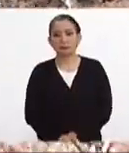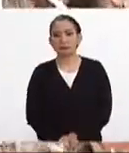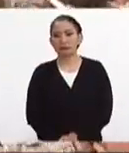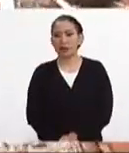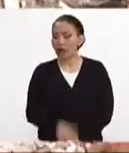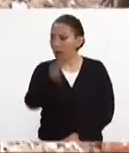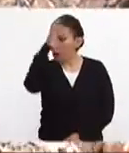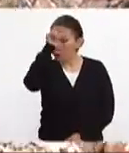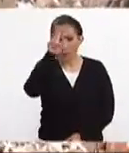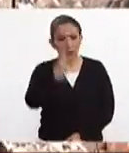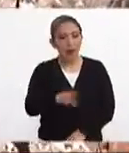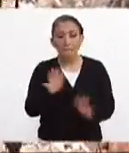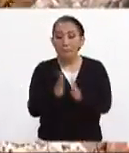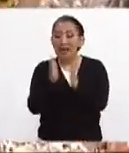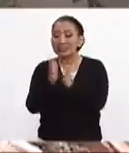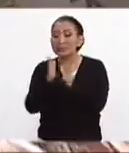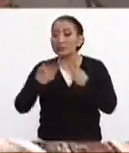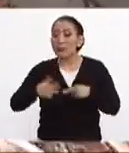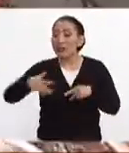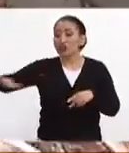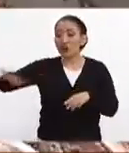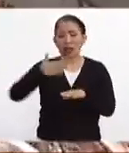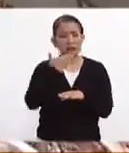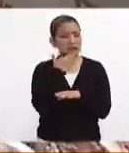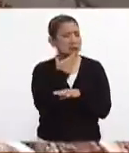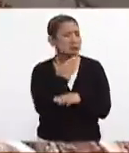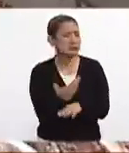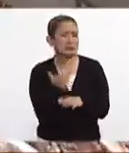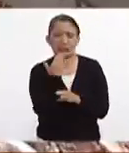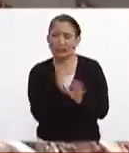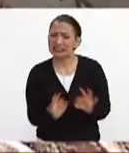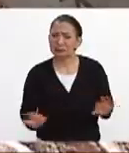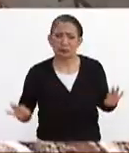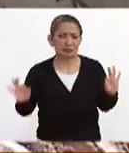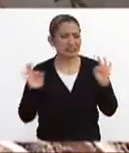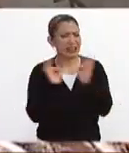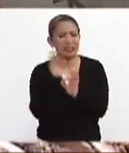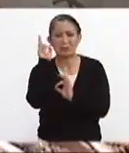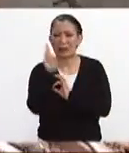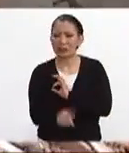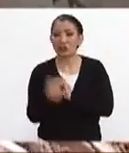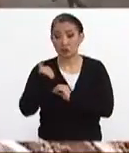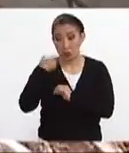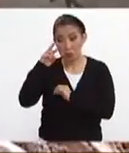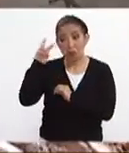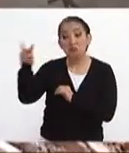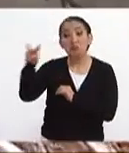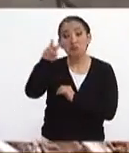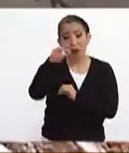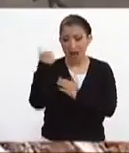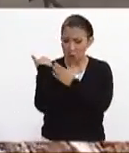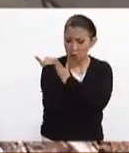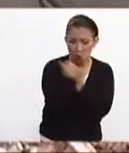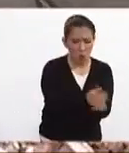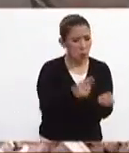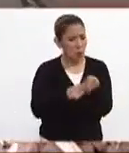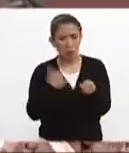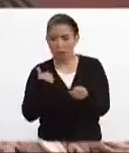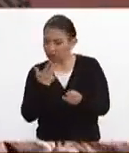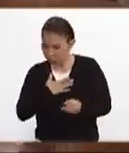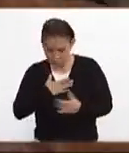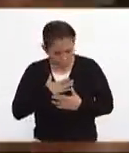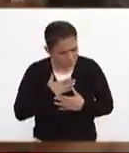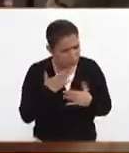de acuerdo con usted. Yo creo que la participación de la ciudadanía ha sido sumamente importante. En ello hemos apreciado solidaridad, buena